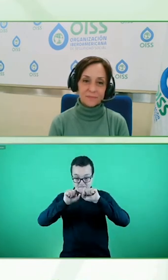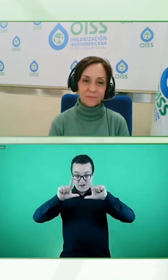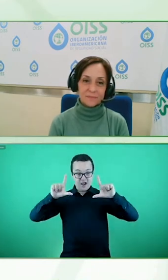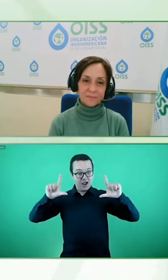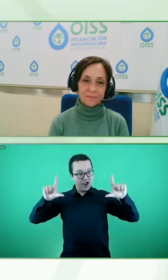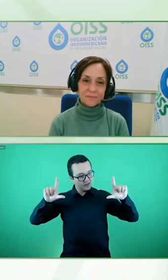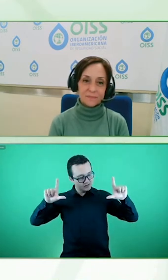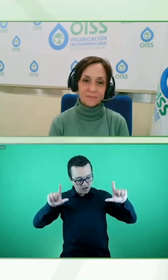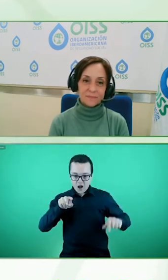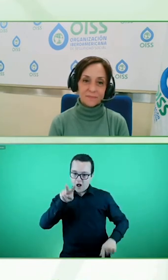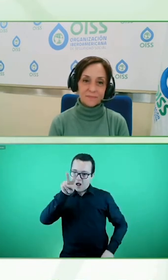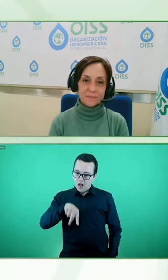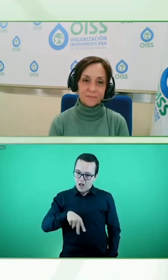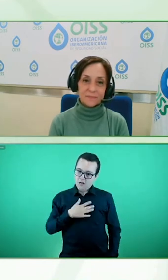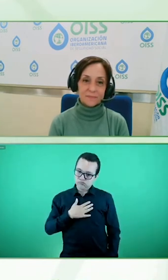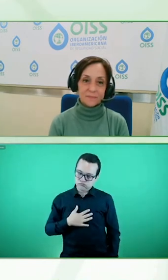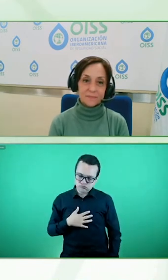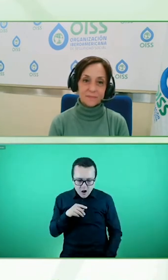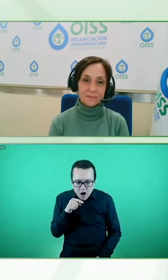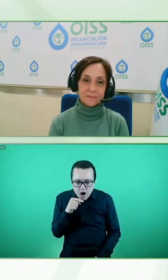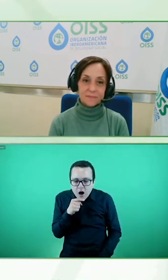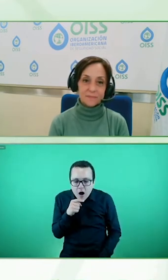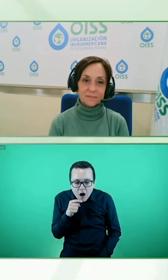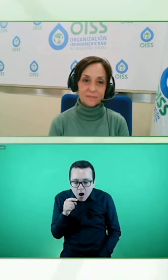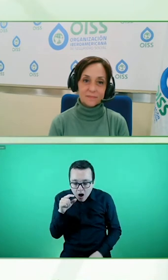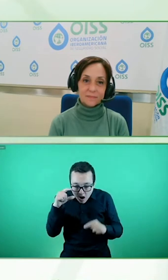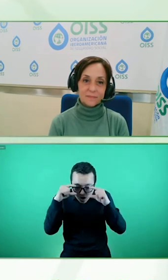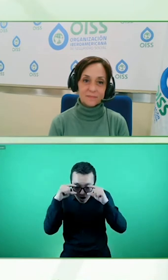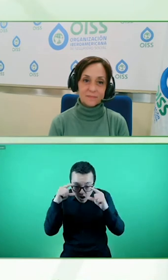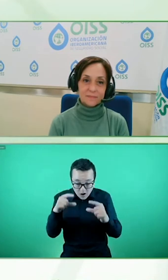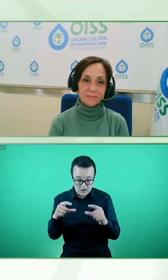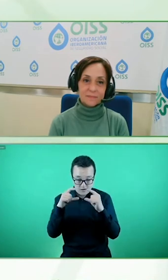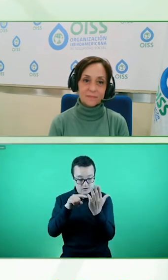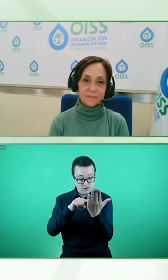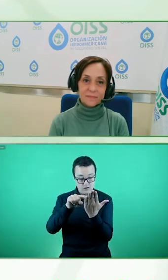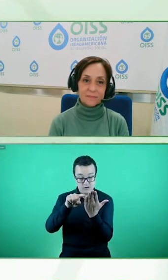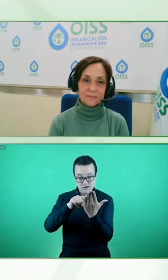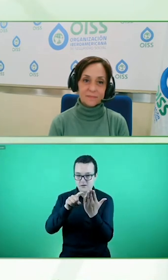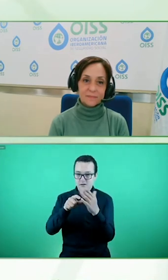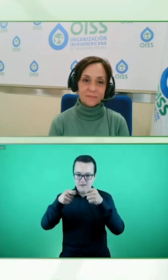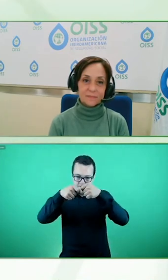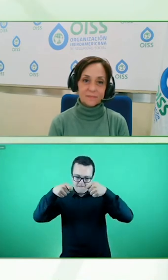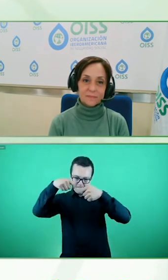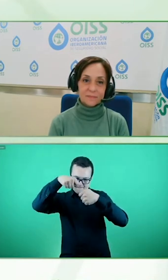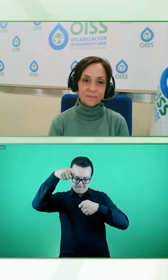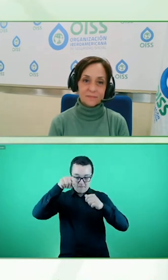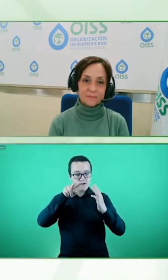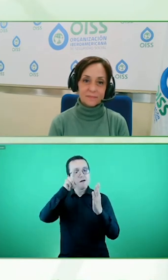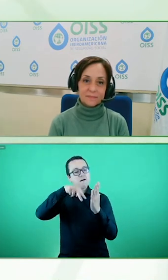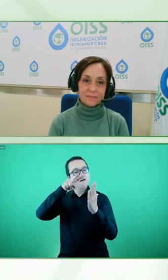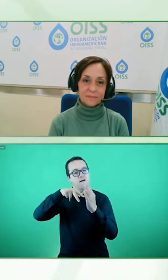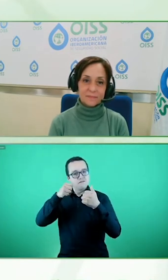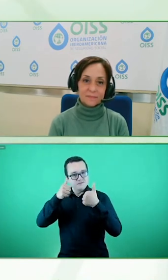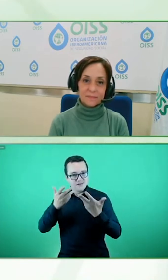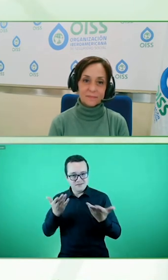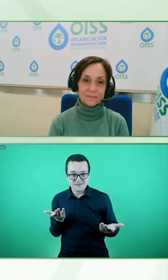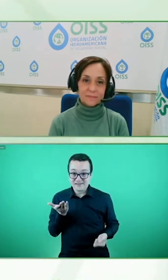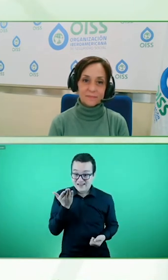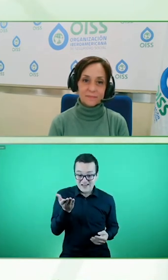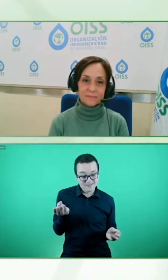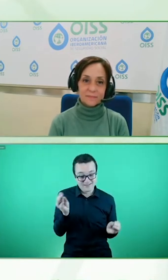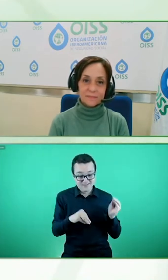sea, todas esas cosas es puro diseño universal que de nuevo nos beneficia a todos y que creo que se puede hacer desde una innovación